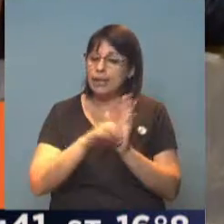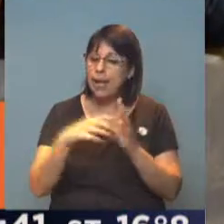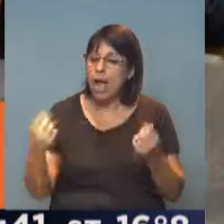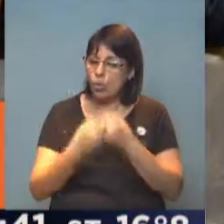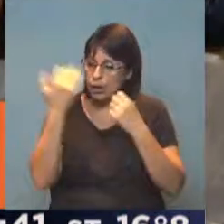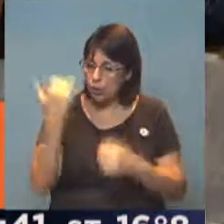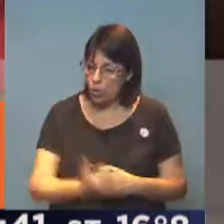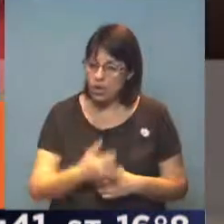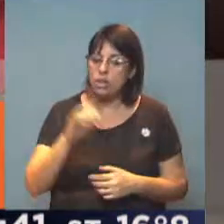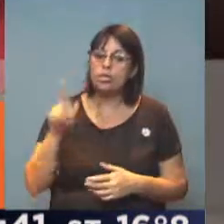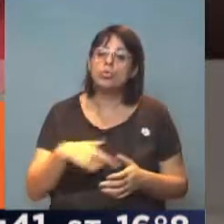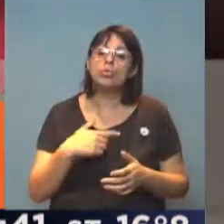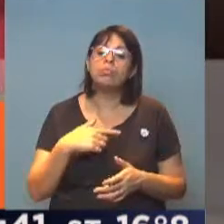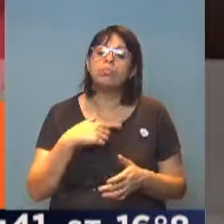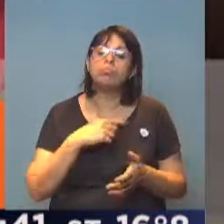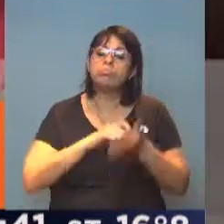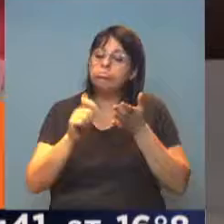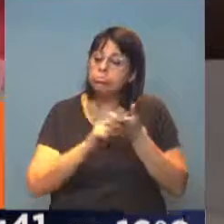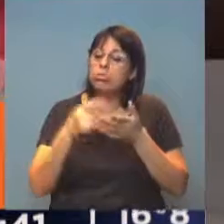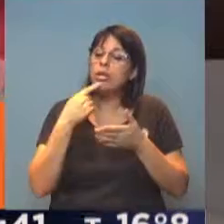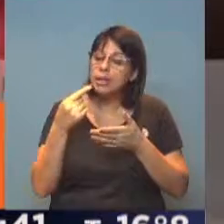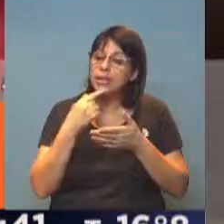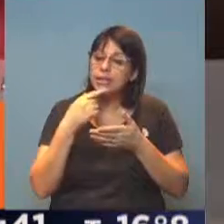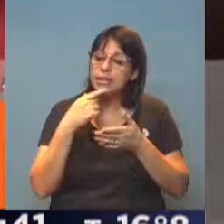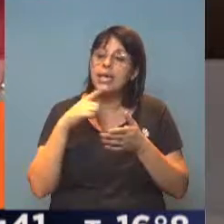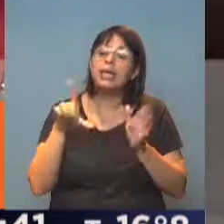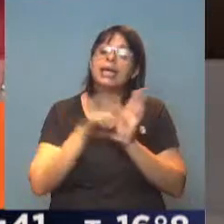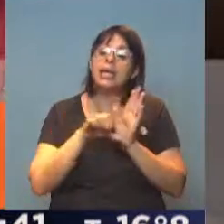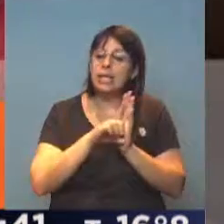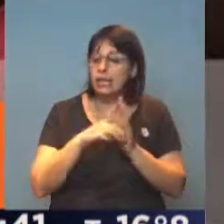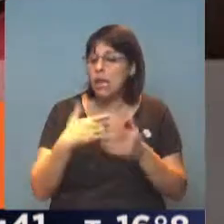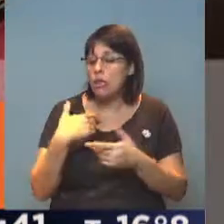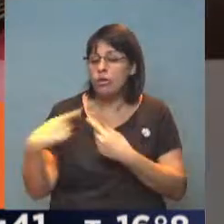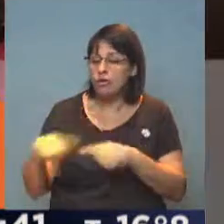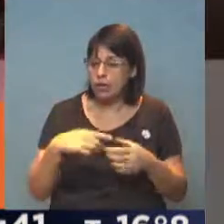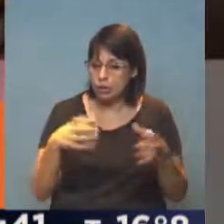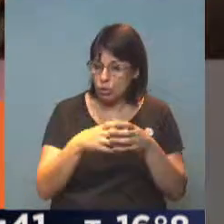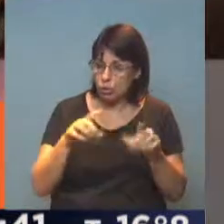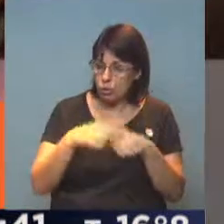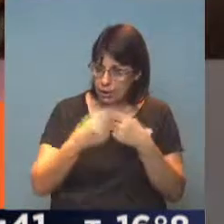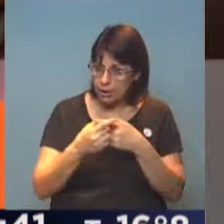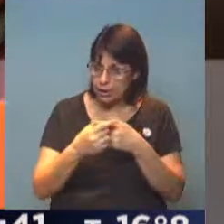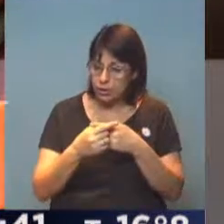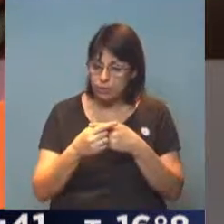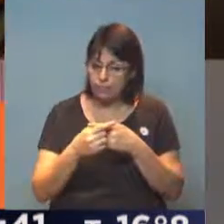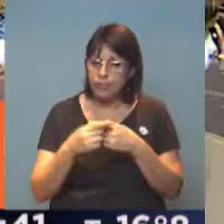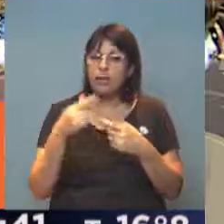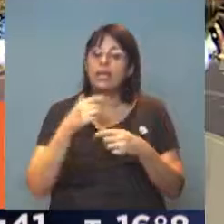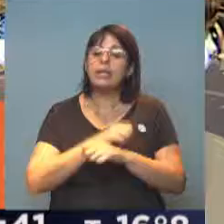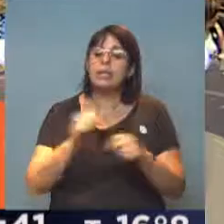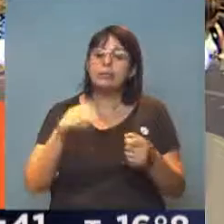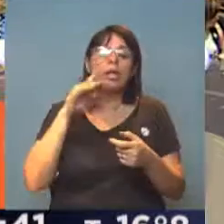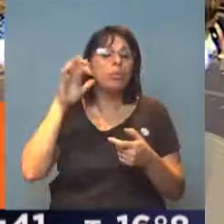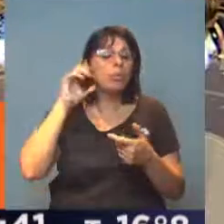en un dictamen, también consensuando iniciativas de legisladores de diversas bancadas, entre ellos los que figuran la diputada